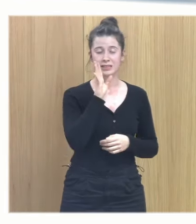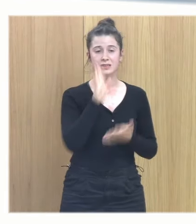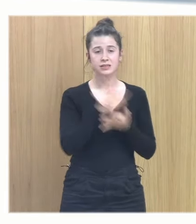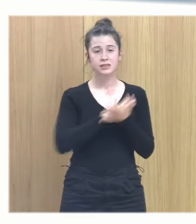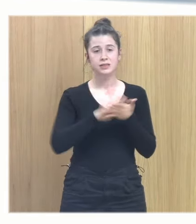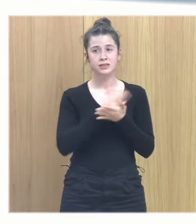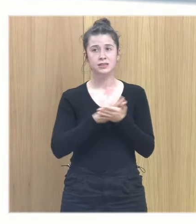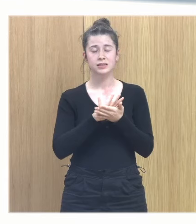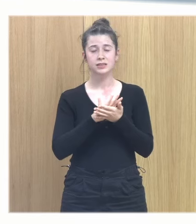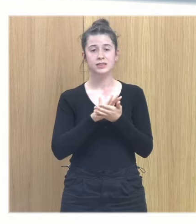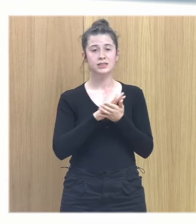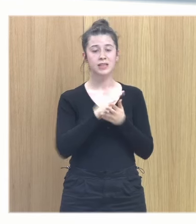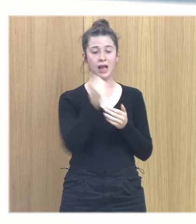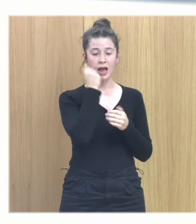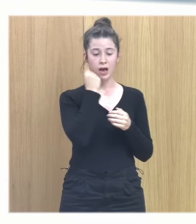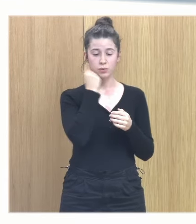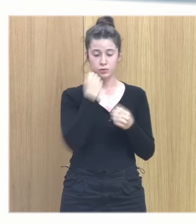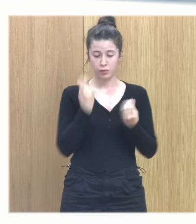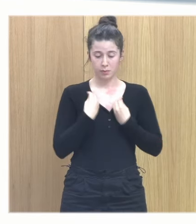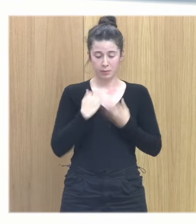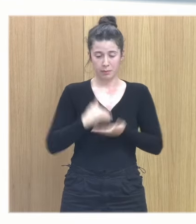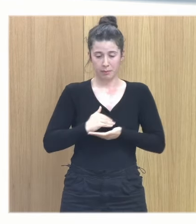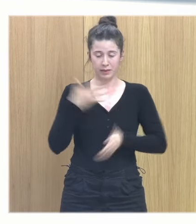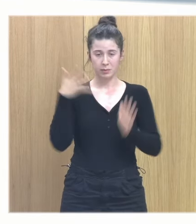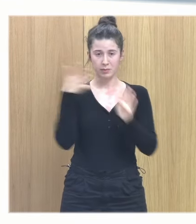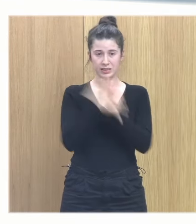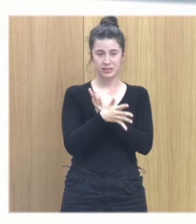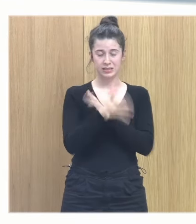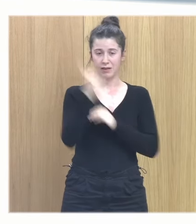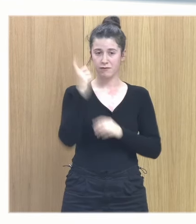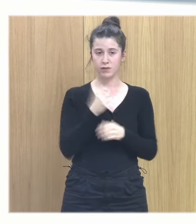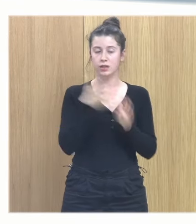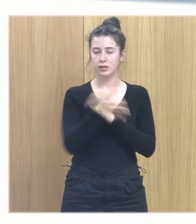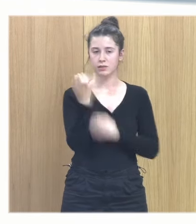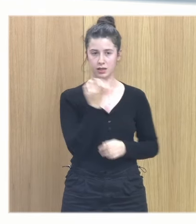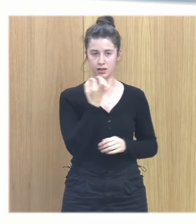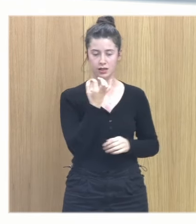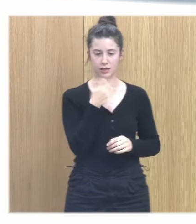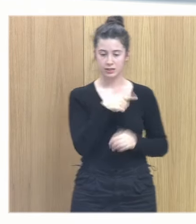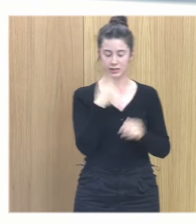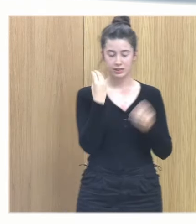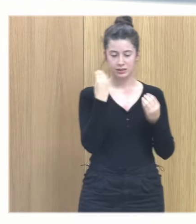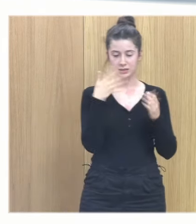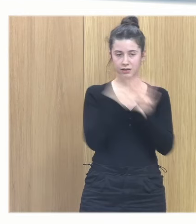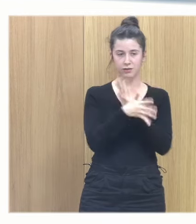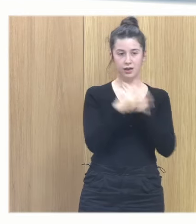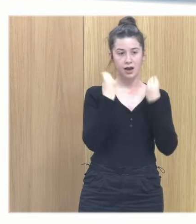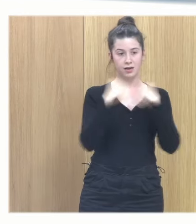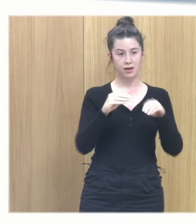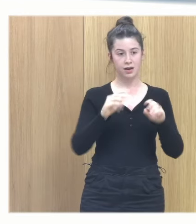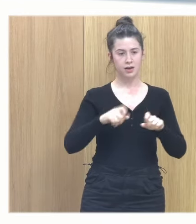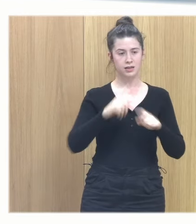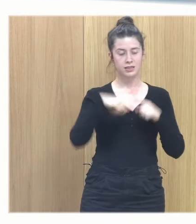el abuso permanezca a lo largo de toda la vida significa que hay una narrativa que queda fruto del abuso que permanece